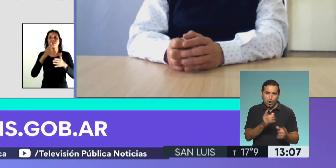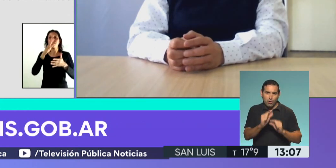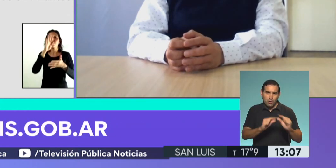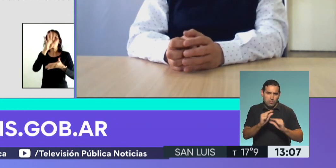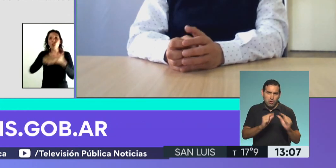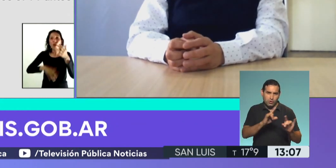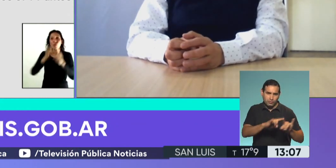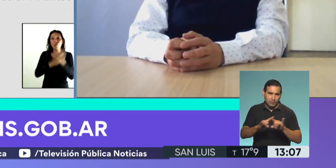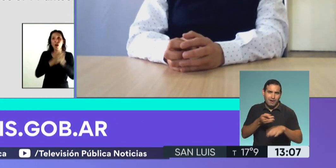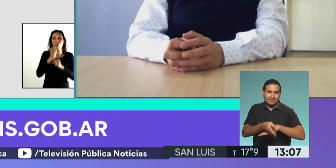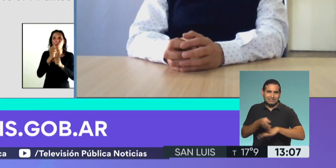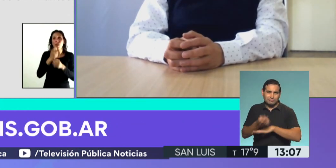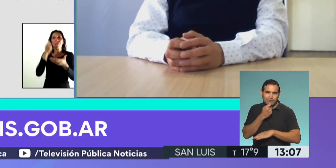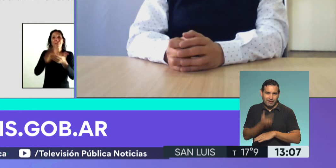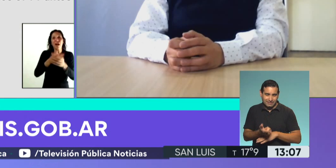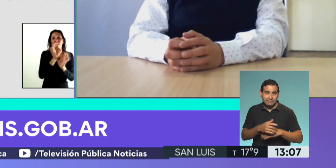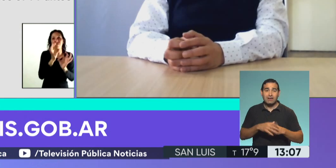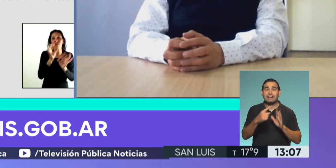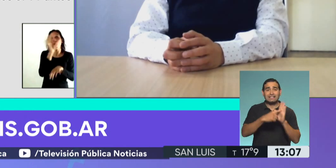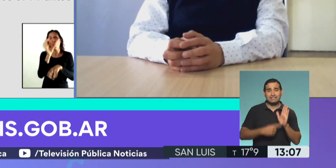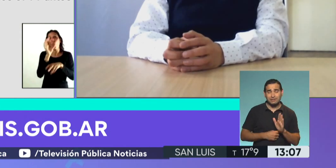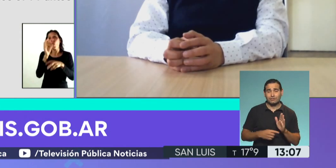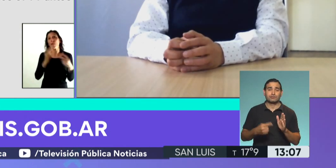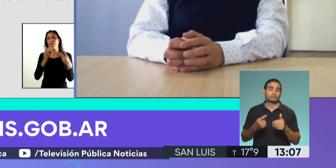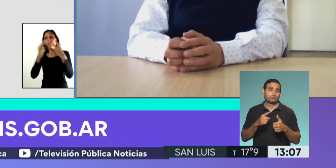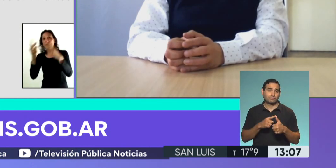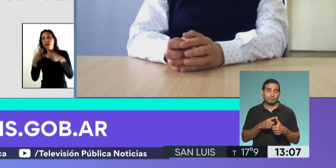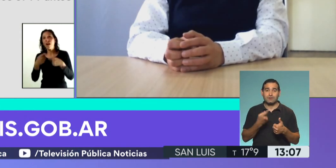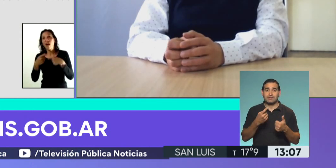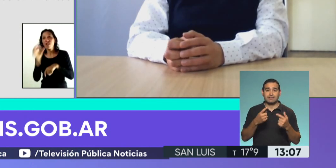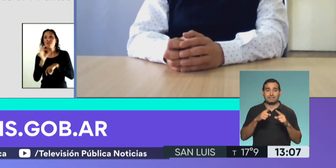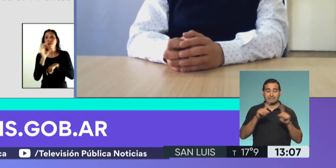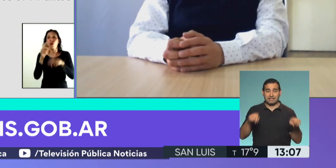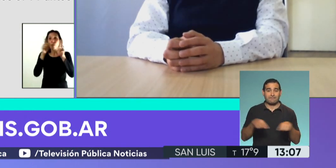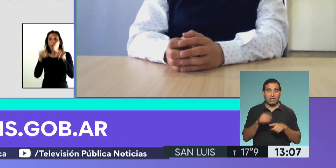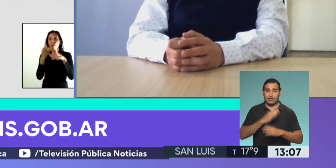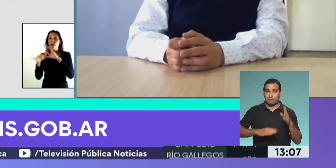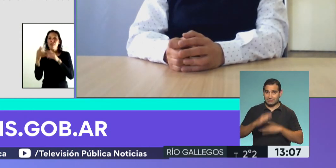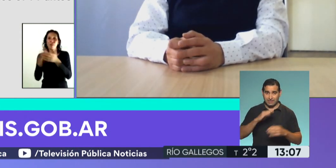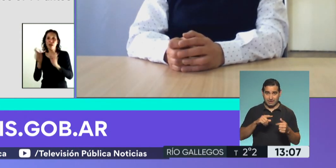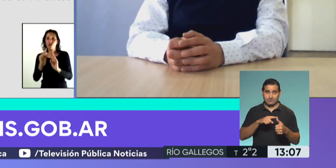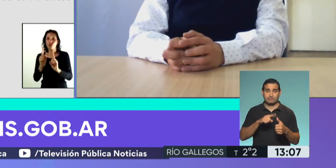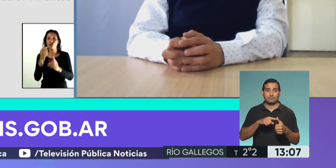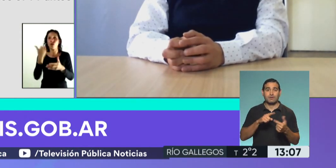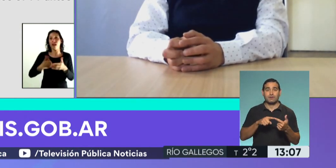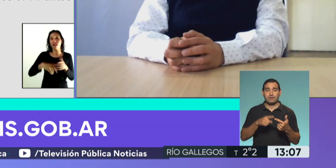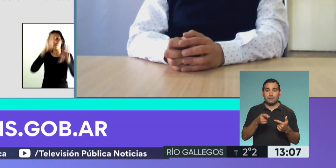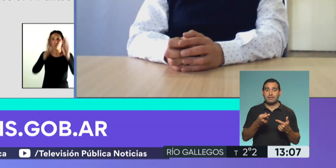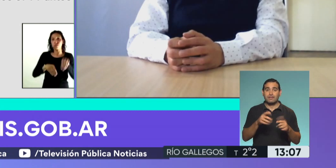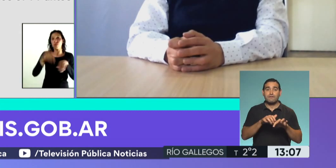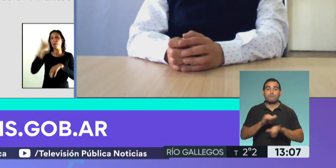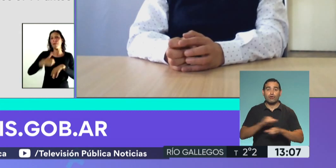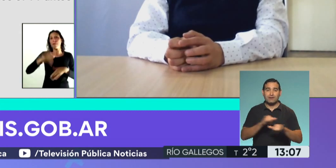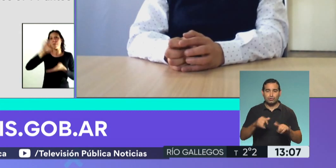también de la plataforma. Los requisitos son tener el certificado único de discapacidad, validar los datos